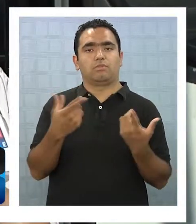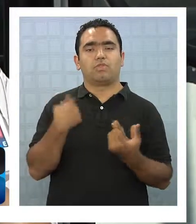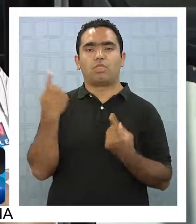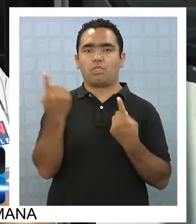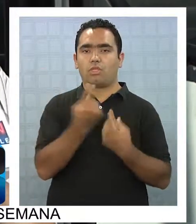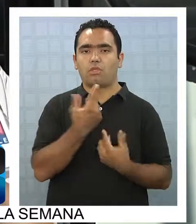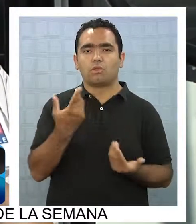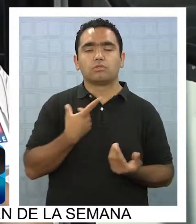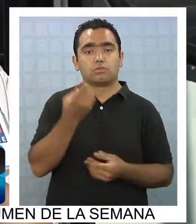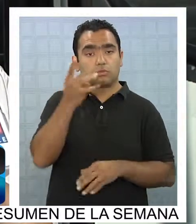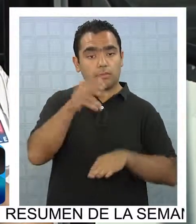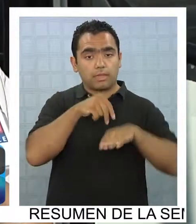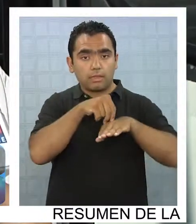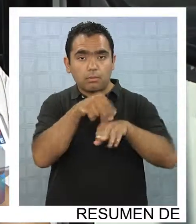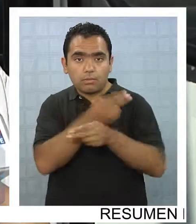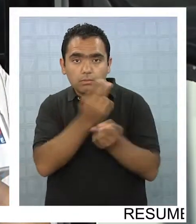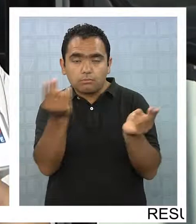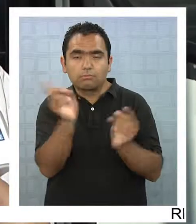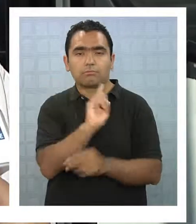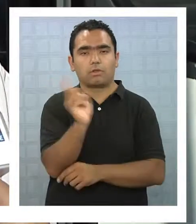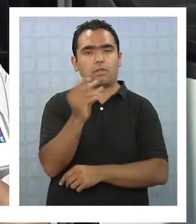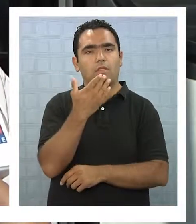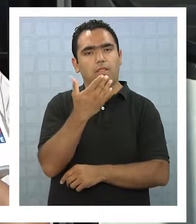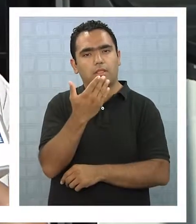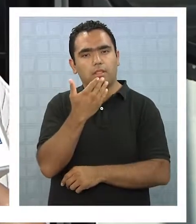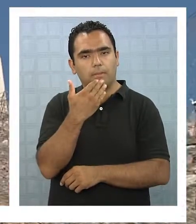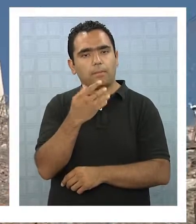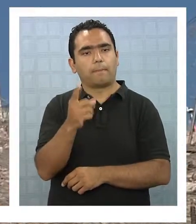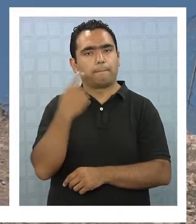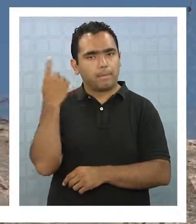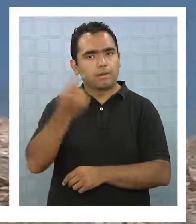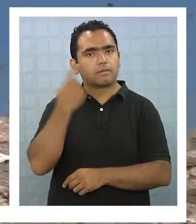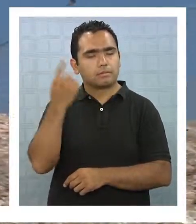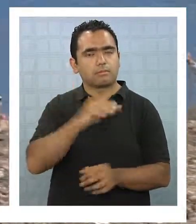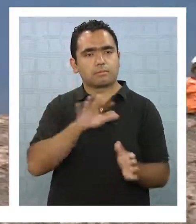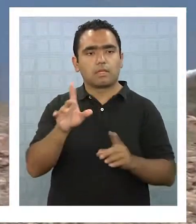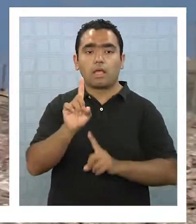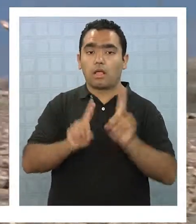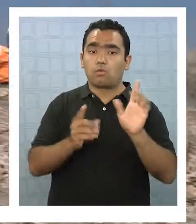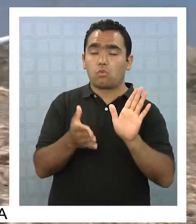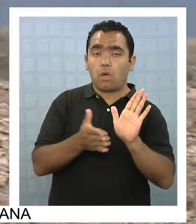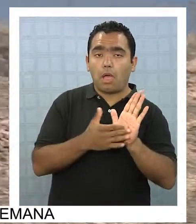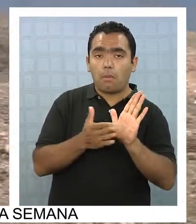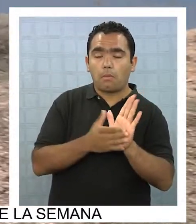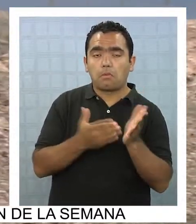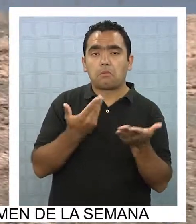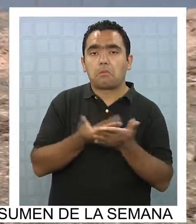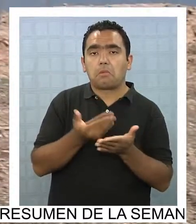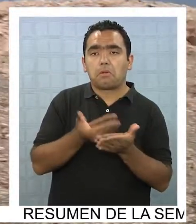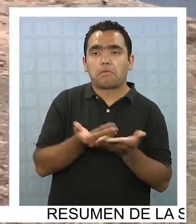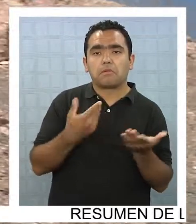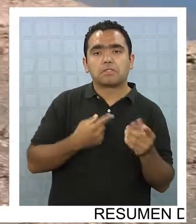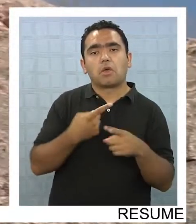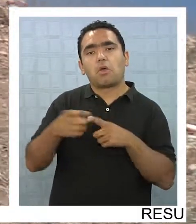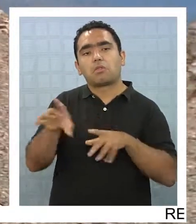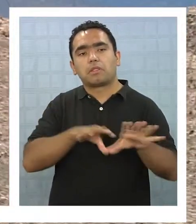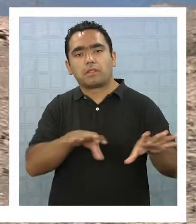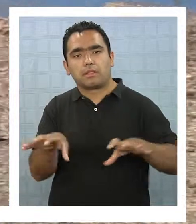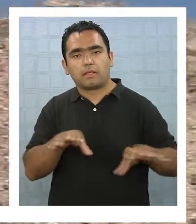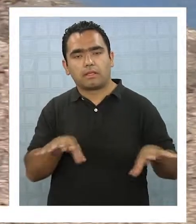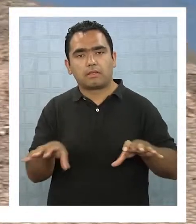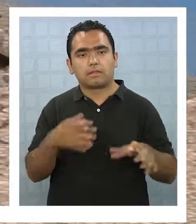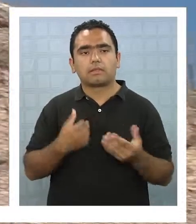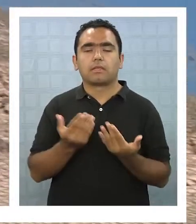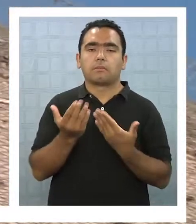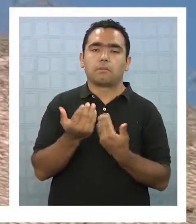el transporte público, sino para los particulares igual. Algunos aprovechan para hacer otras actividades mientras